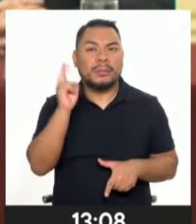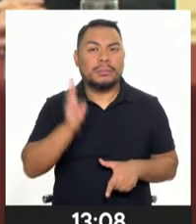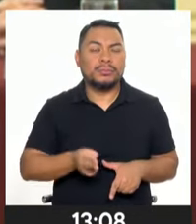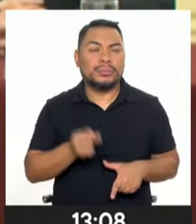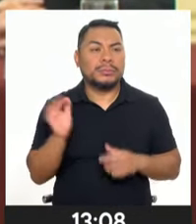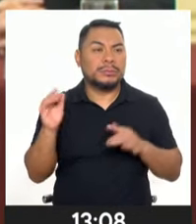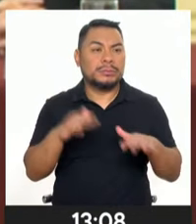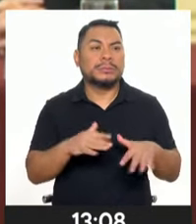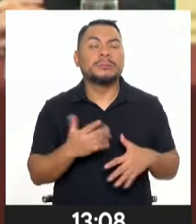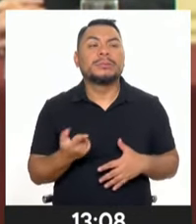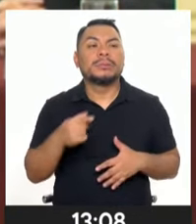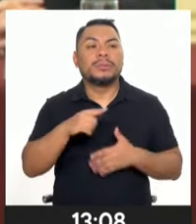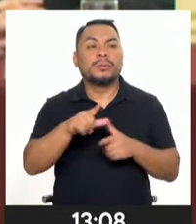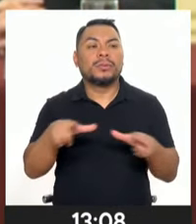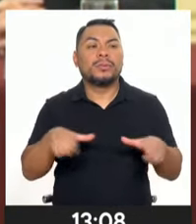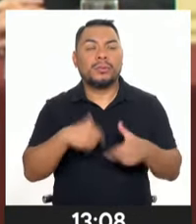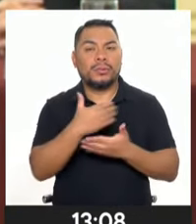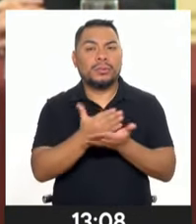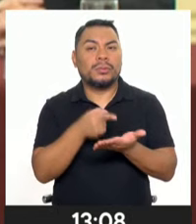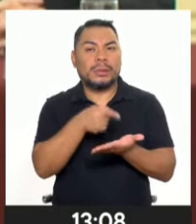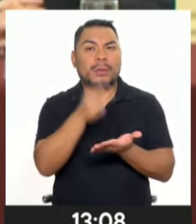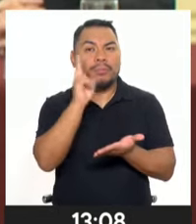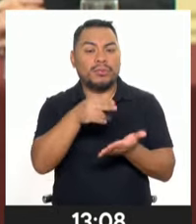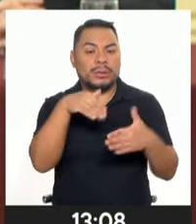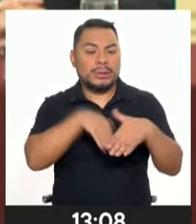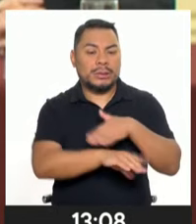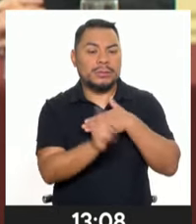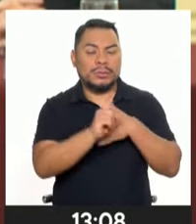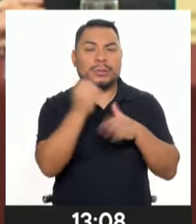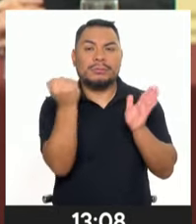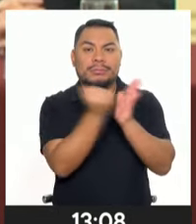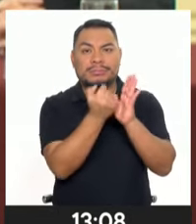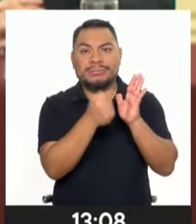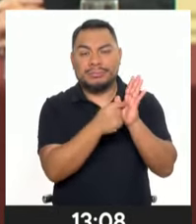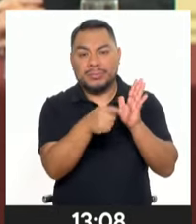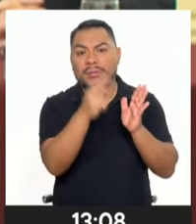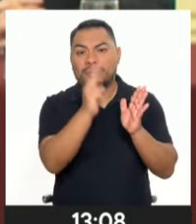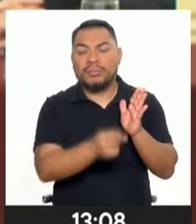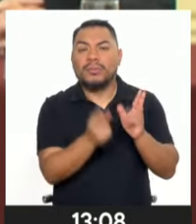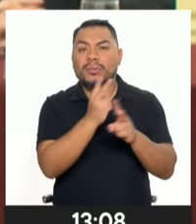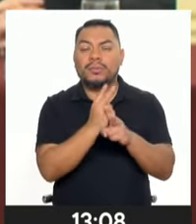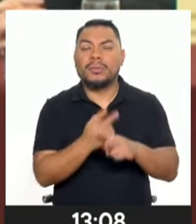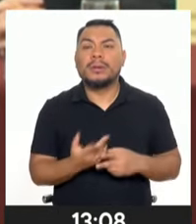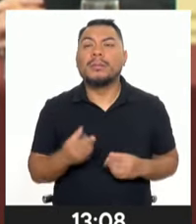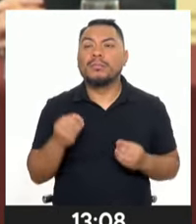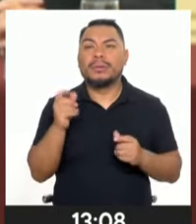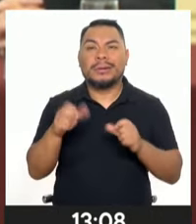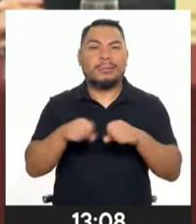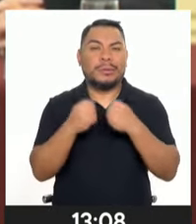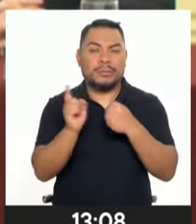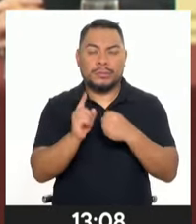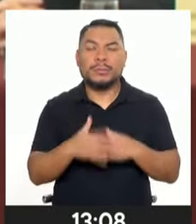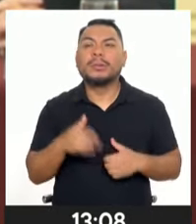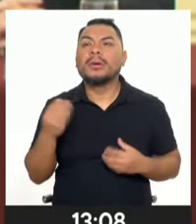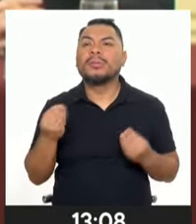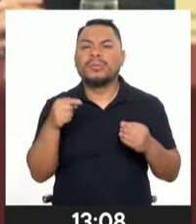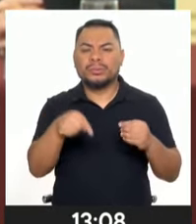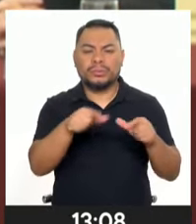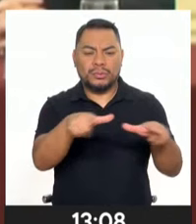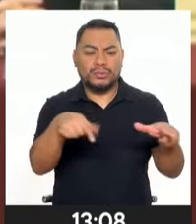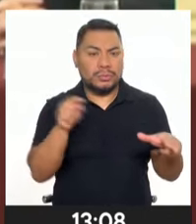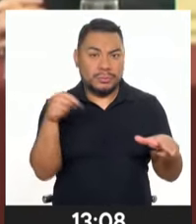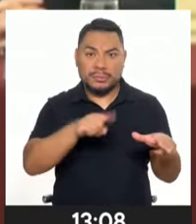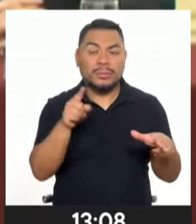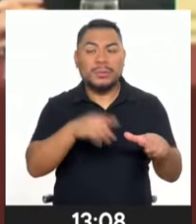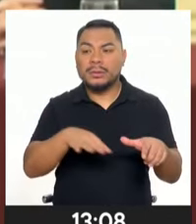como partes históricas? En todo caso, ¿cómo va a ser el resguardo, dado que, como sabemos, los protestantes se ubicarían en dichas zonas para